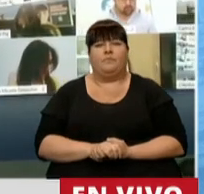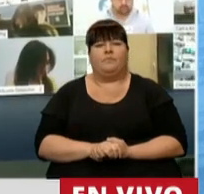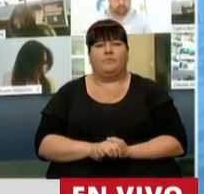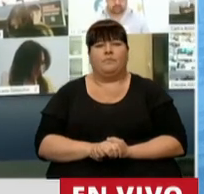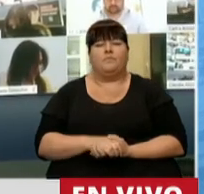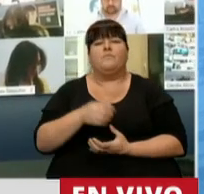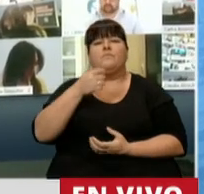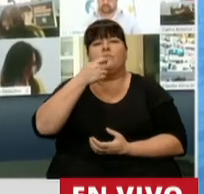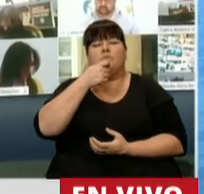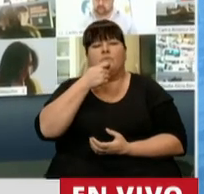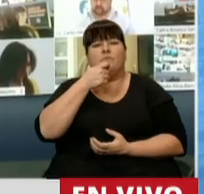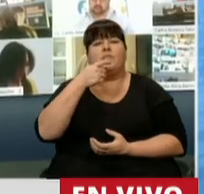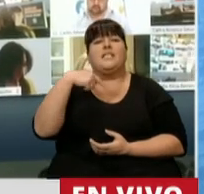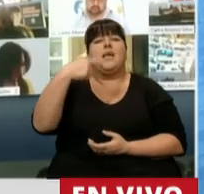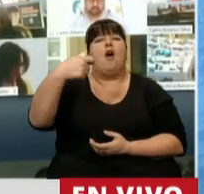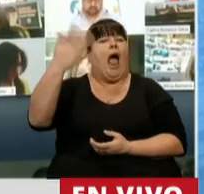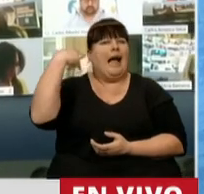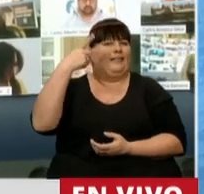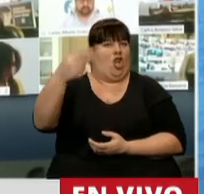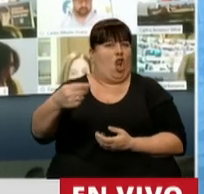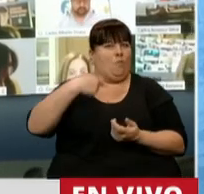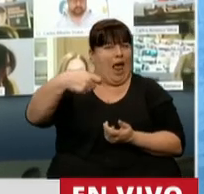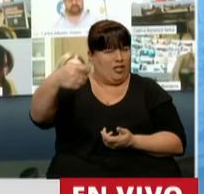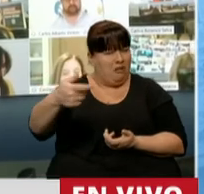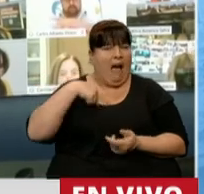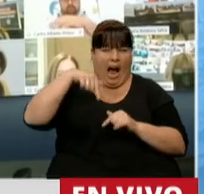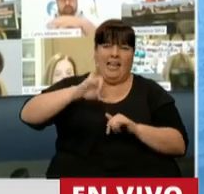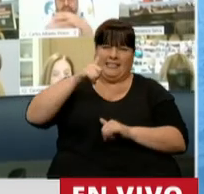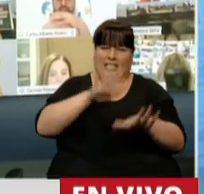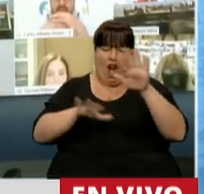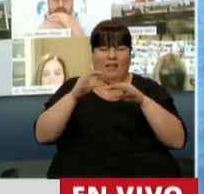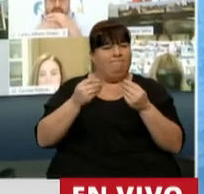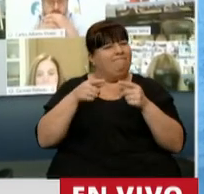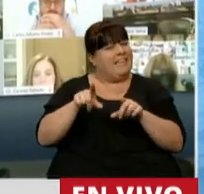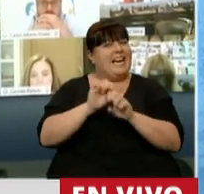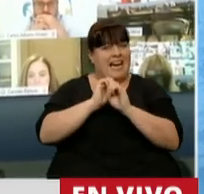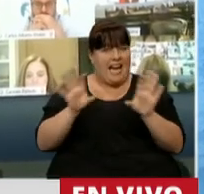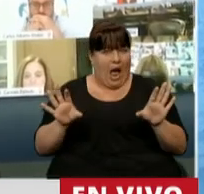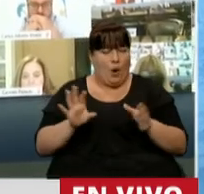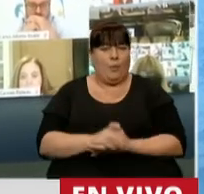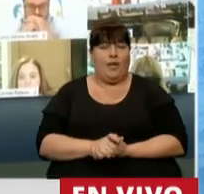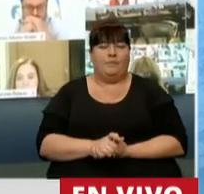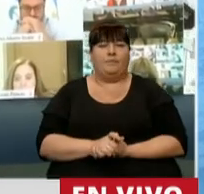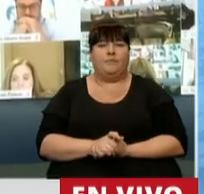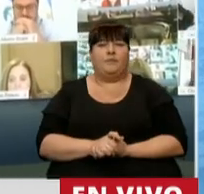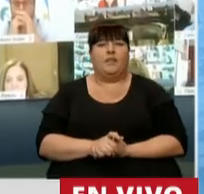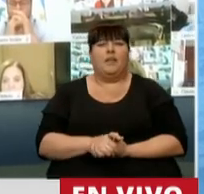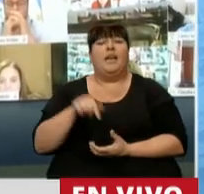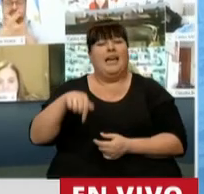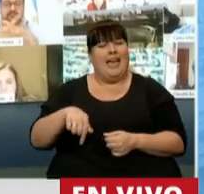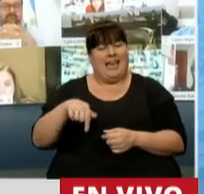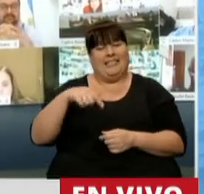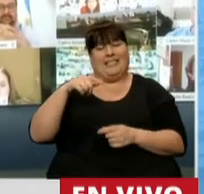advenimiento y el ingreso a una moratoria. Nos parece que son hechos muy graves. Vemos que este